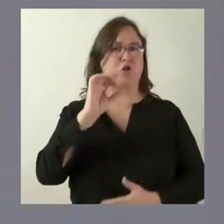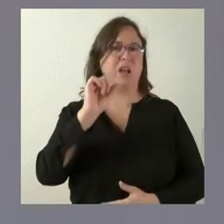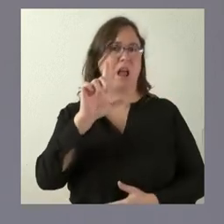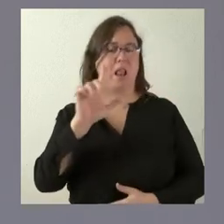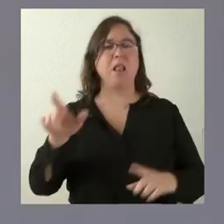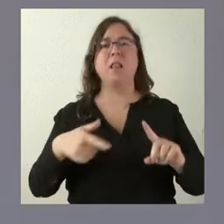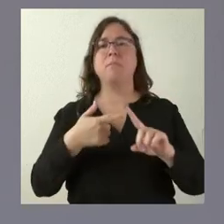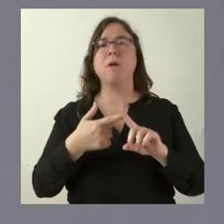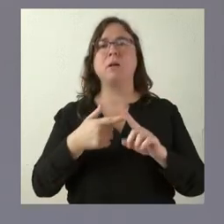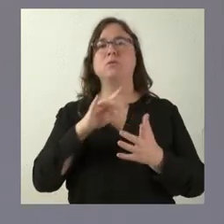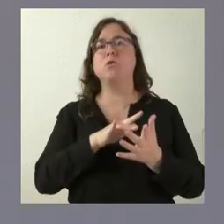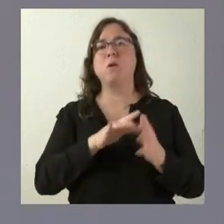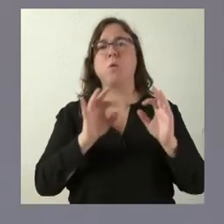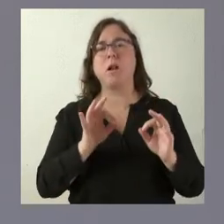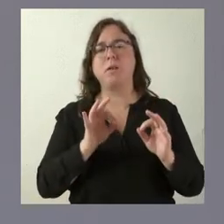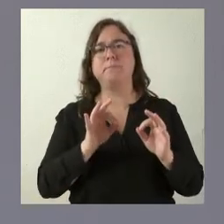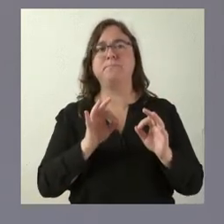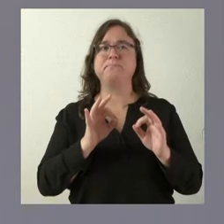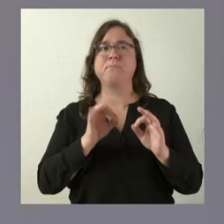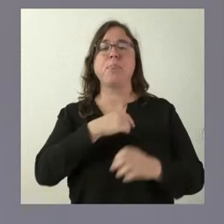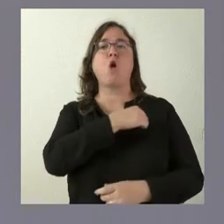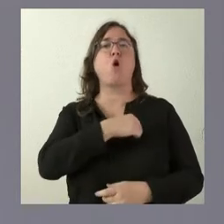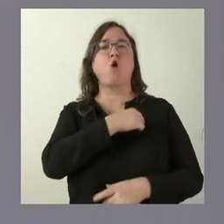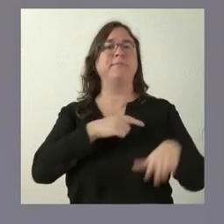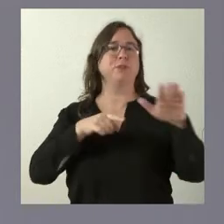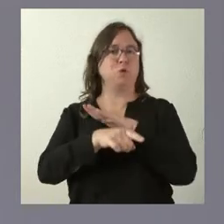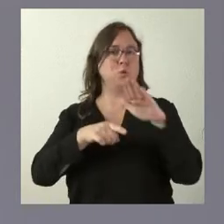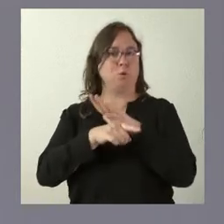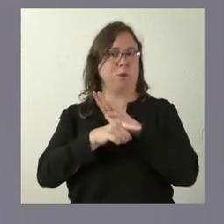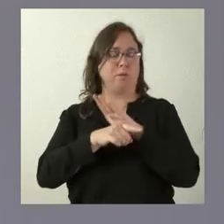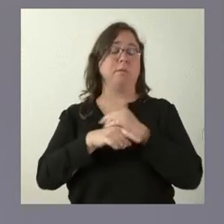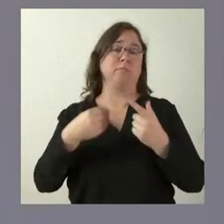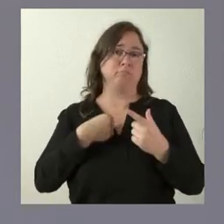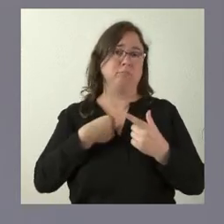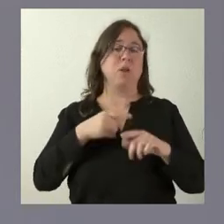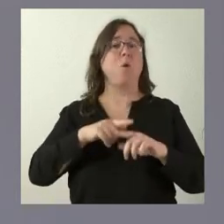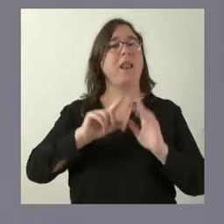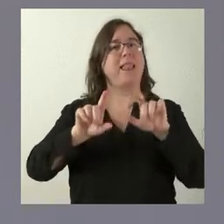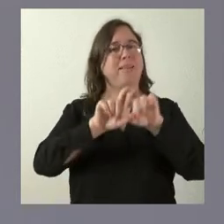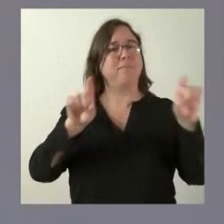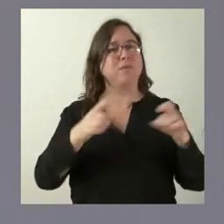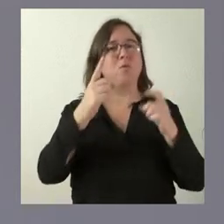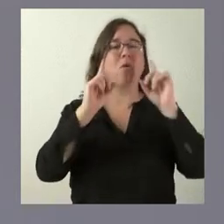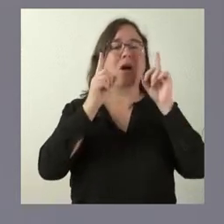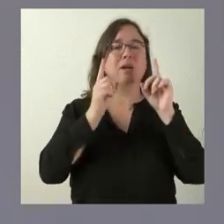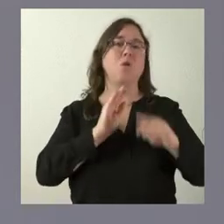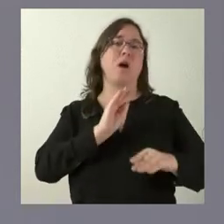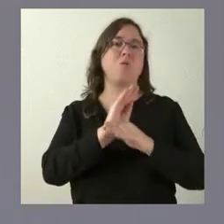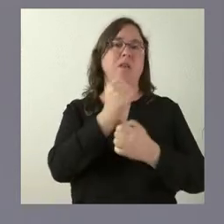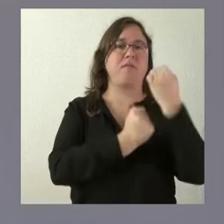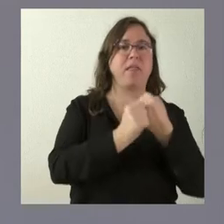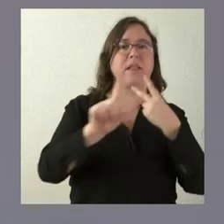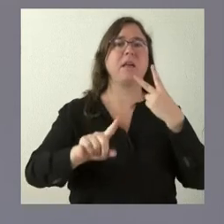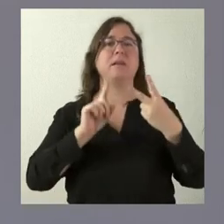una comisión ejecutiva en el ámbito del Instituto de Comitividad Empresarial, uno para el caso de la ayuda financiera, el otro para el caso